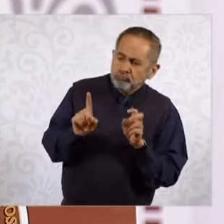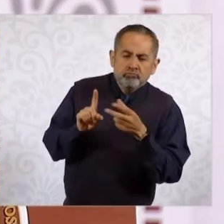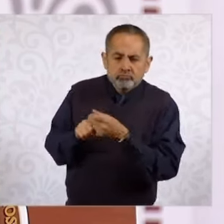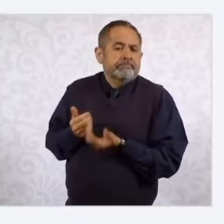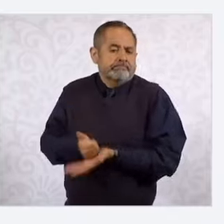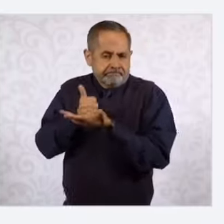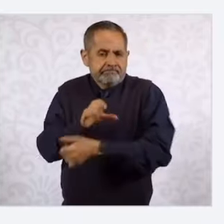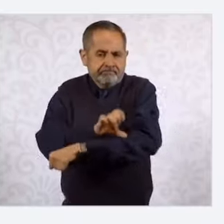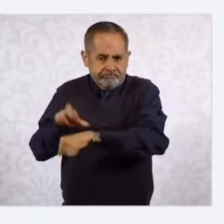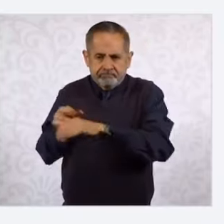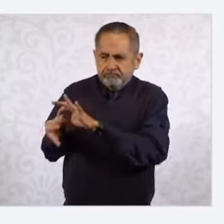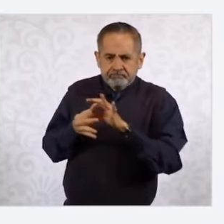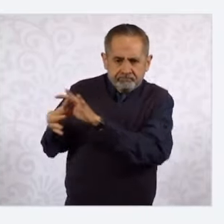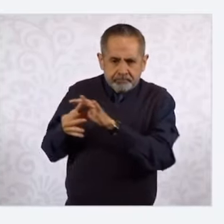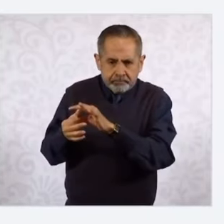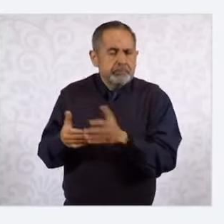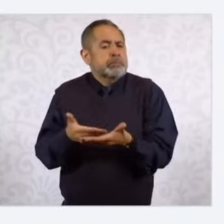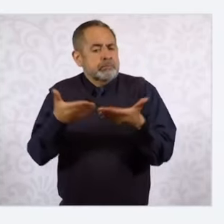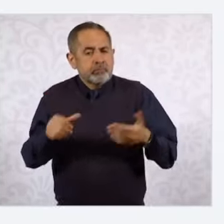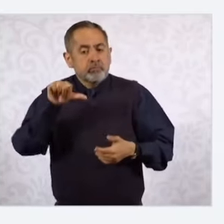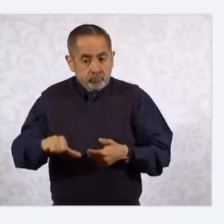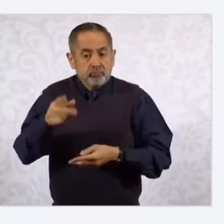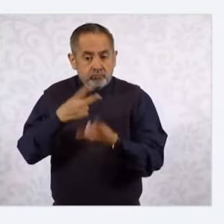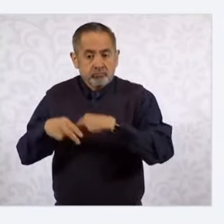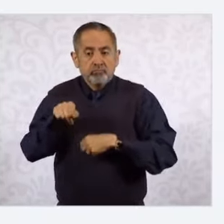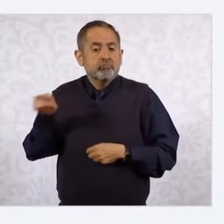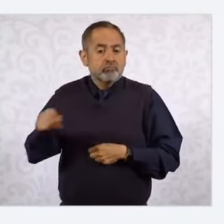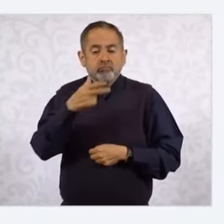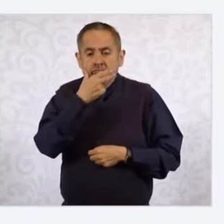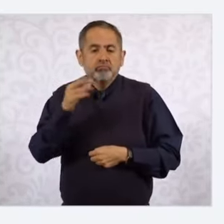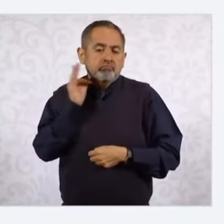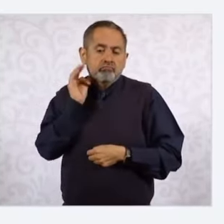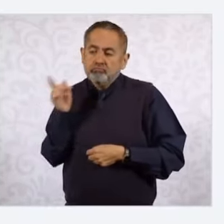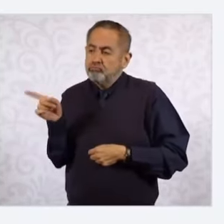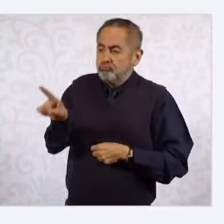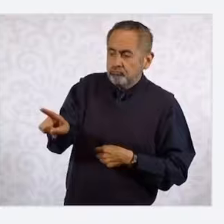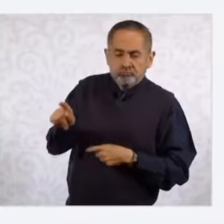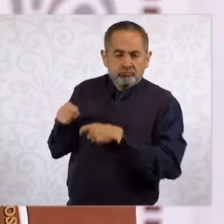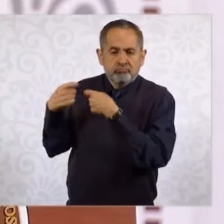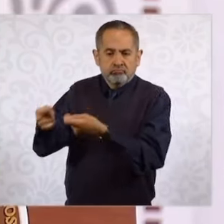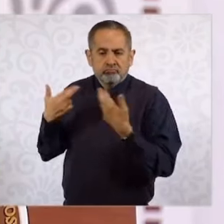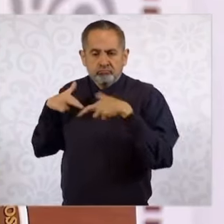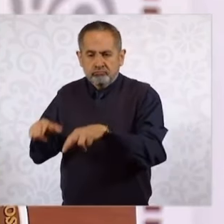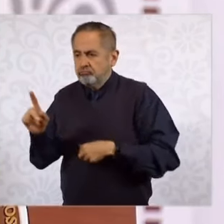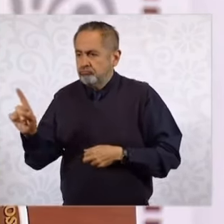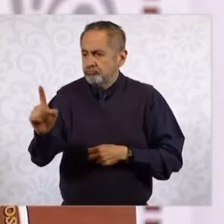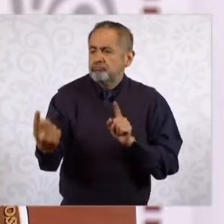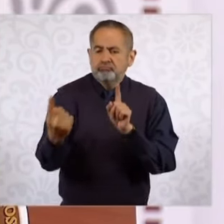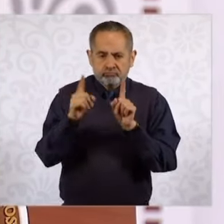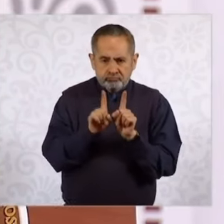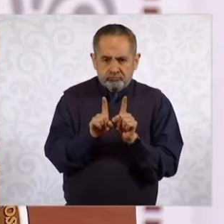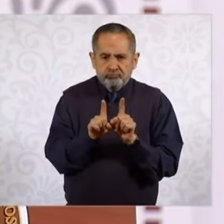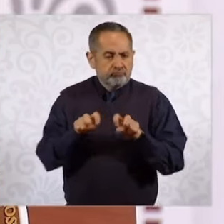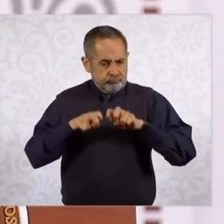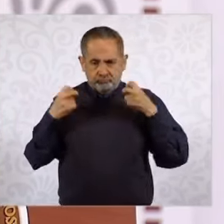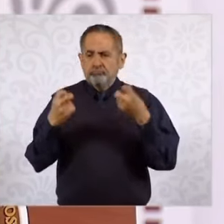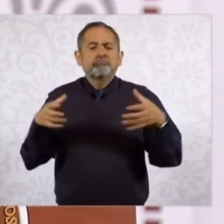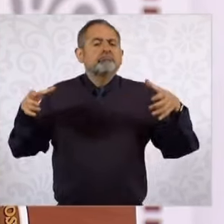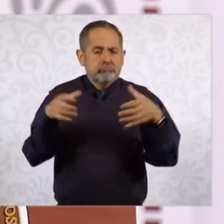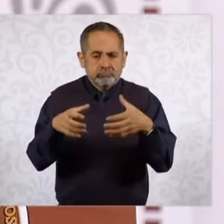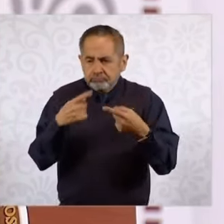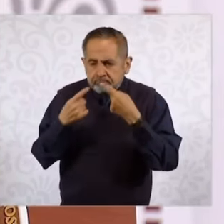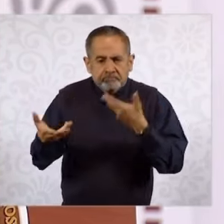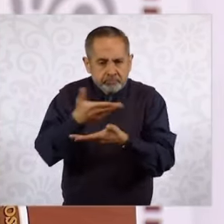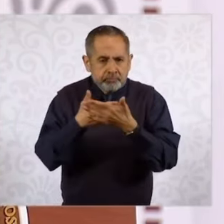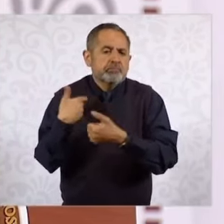coordinarnos. El día de hoy ya llegó un fiscal a nombre del fiscal Gertz Manero como parte de la